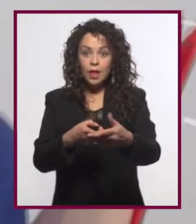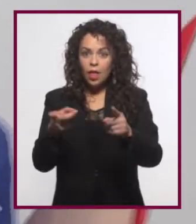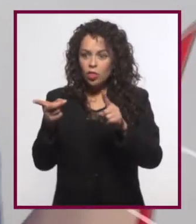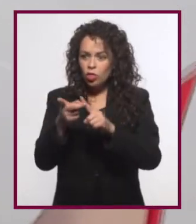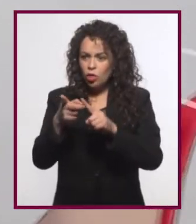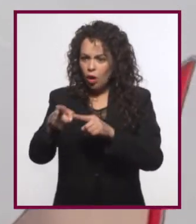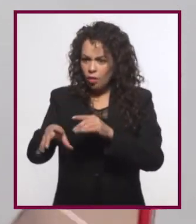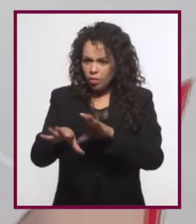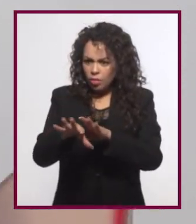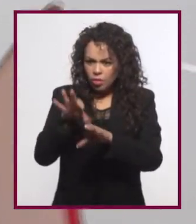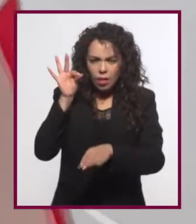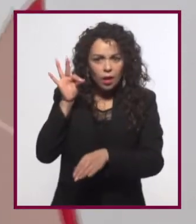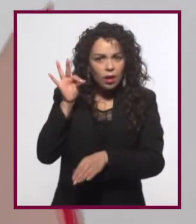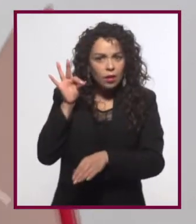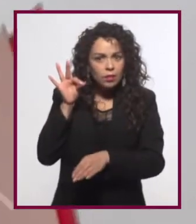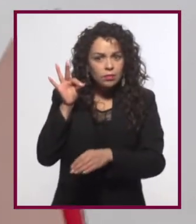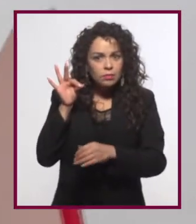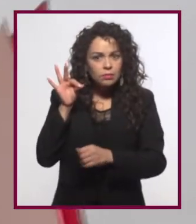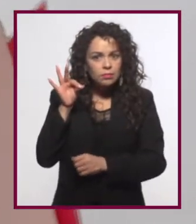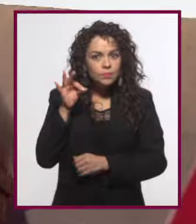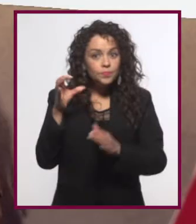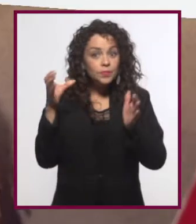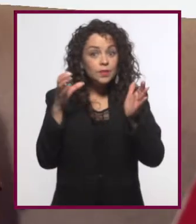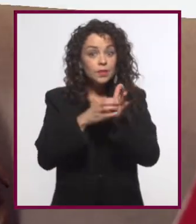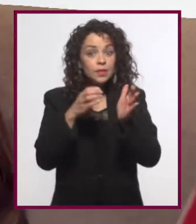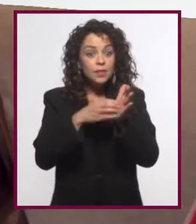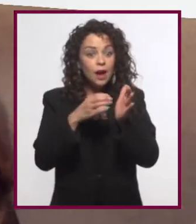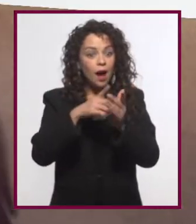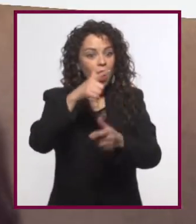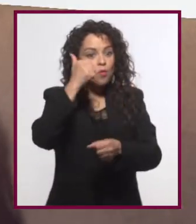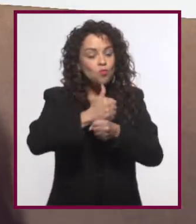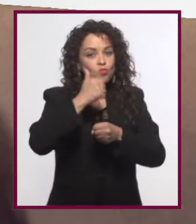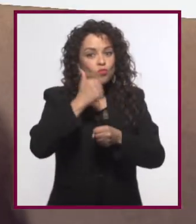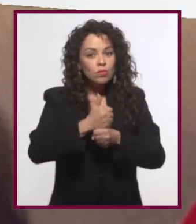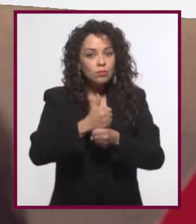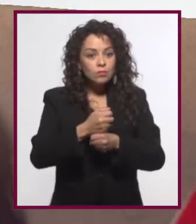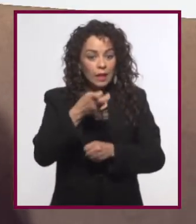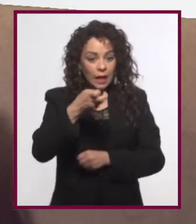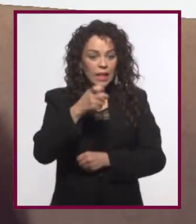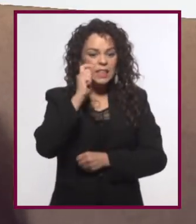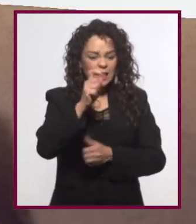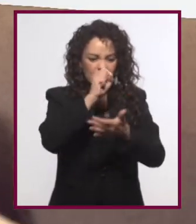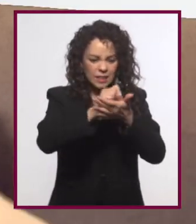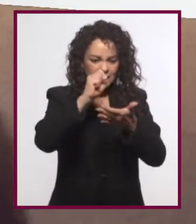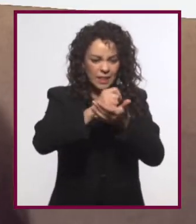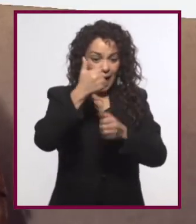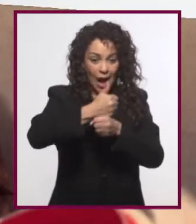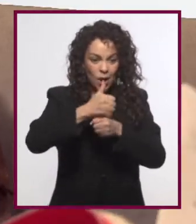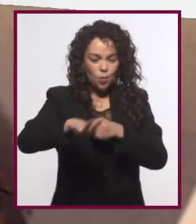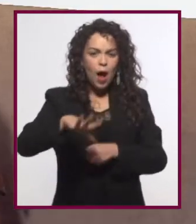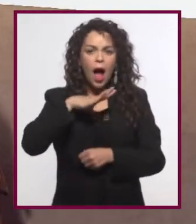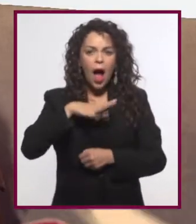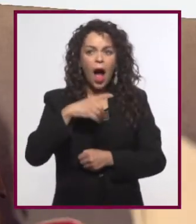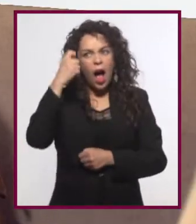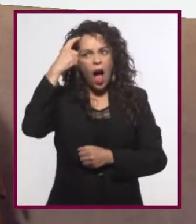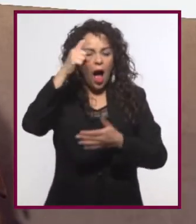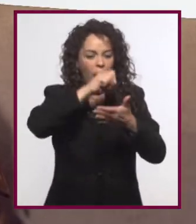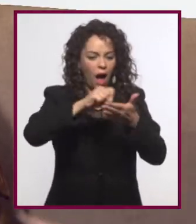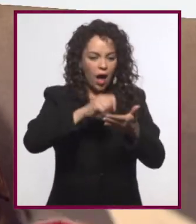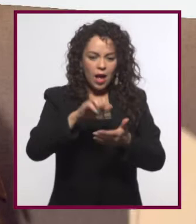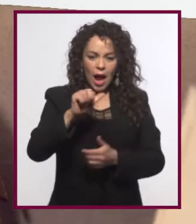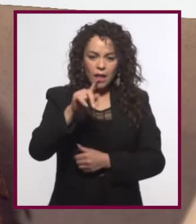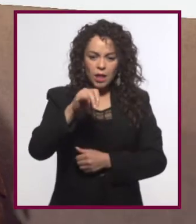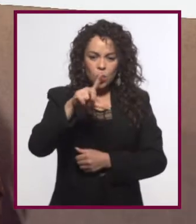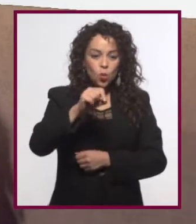¿De dónde sacaste esto? De la caja de los abuelos. Junto a estos escritos de la abuela había unos pequeños artículos que